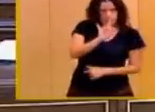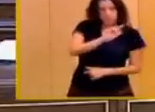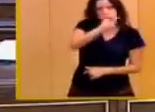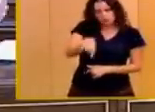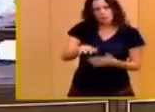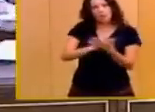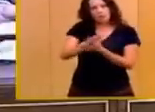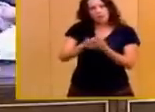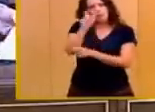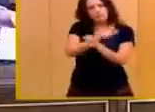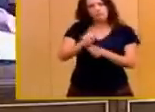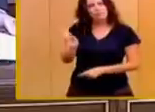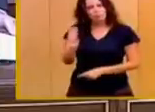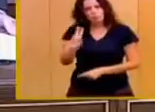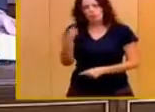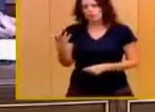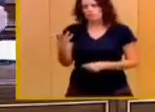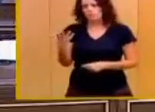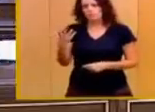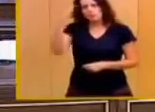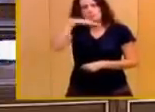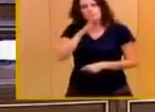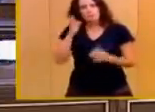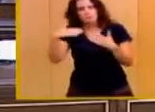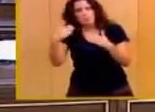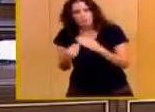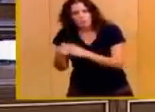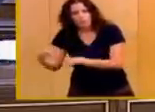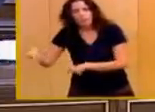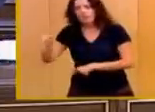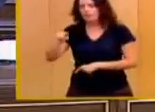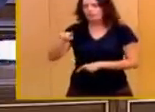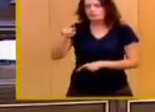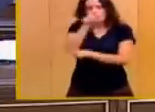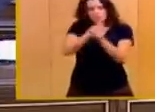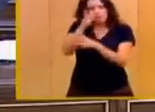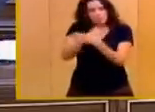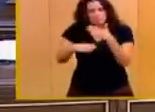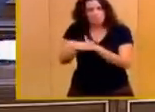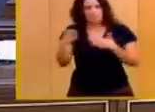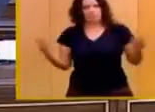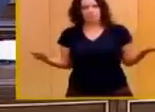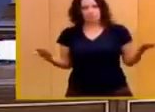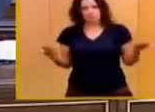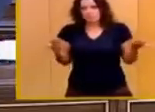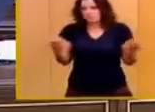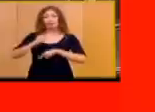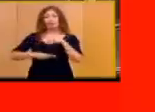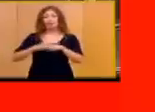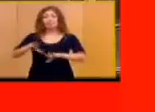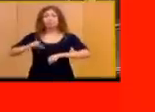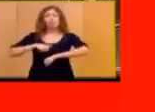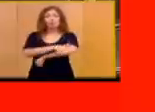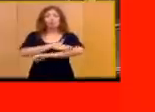de los huérfanos, de las personas con discapacidad. ¿Cuáles son, según usted, los sectores más débiles de la sociedad?